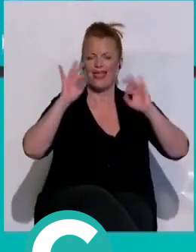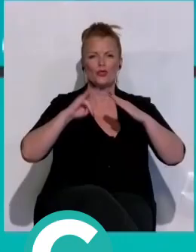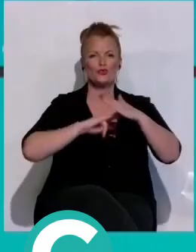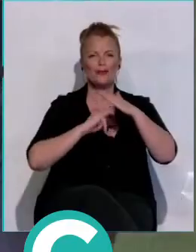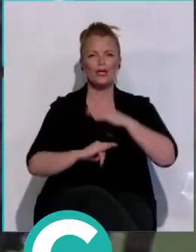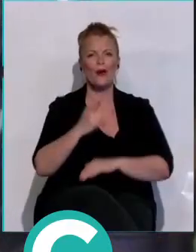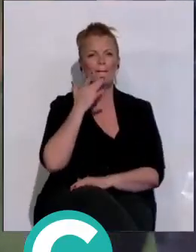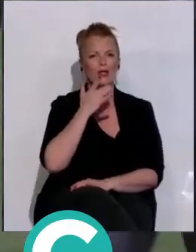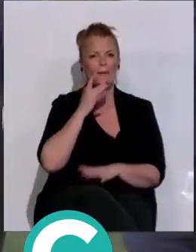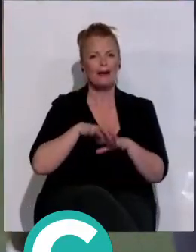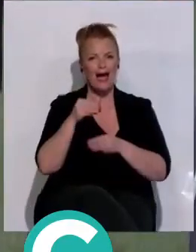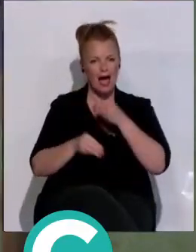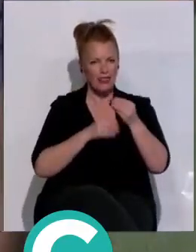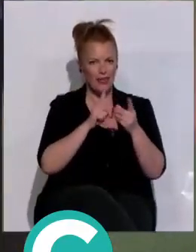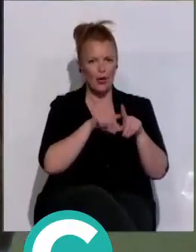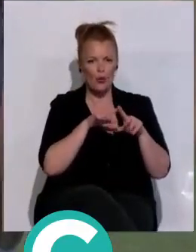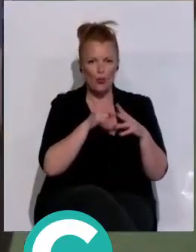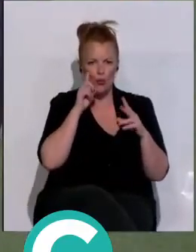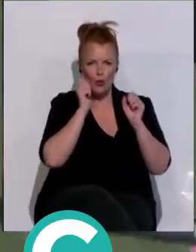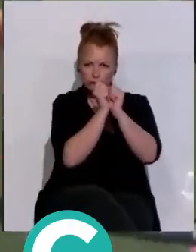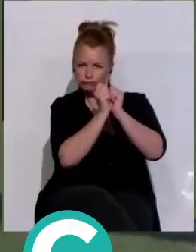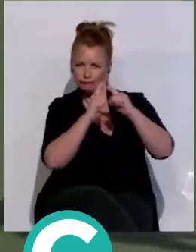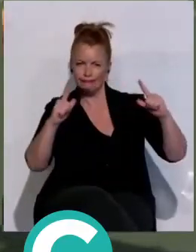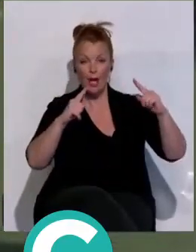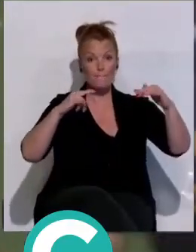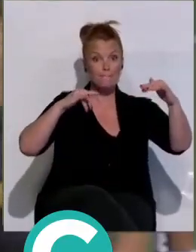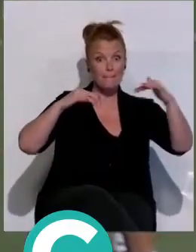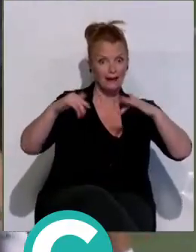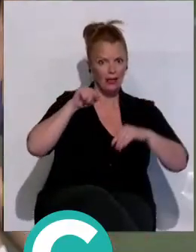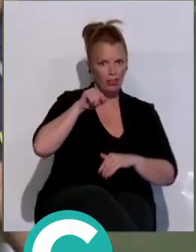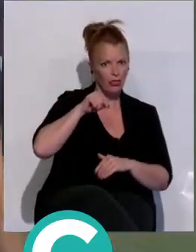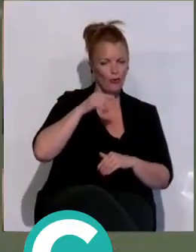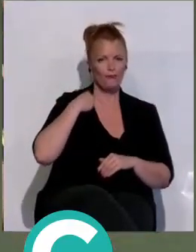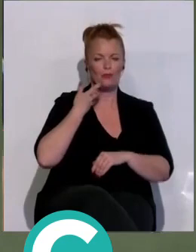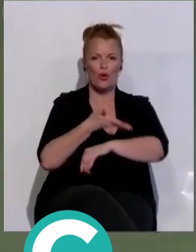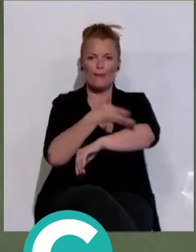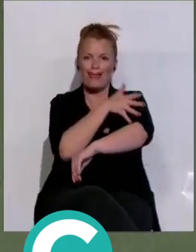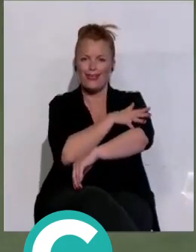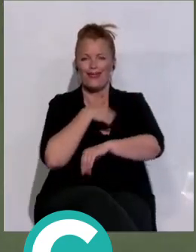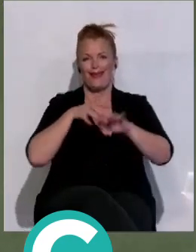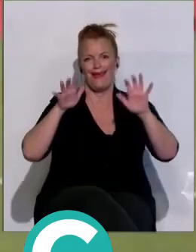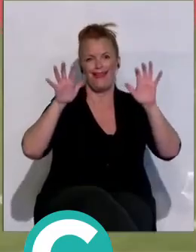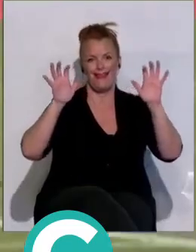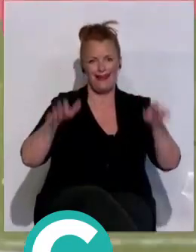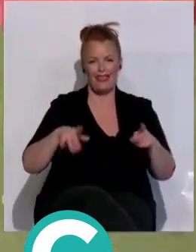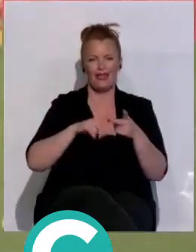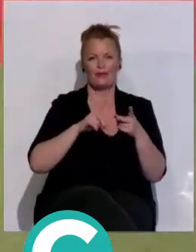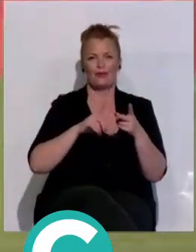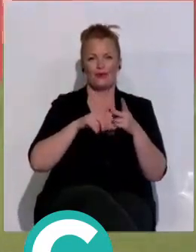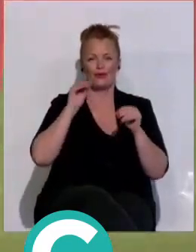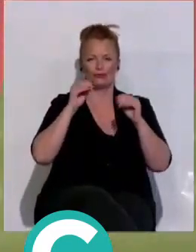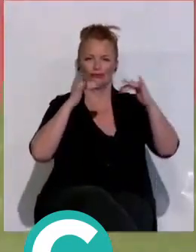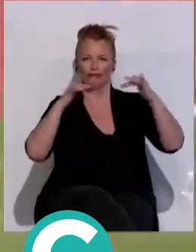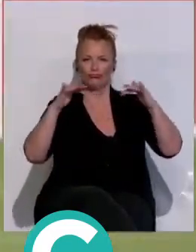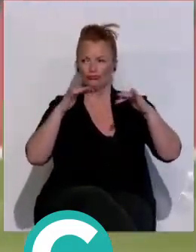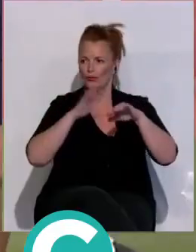para realizar un seguimiento en directo del partido que enfrenta al Mallorca y al Cádiz Club de Fútbol en Sogmox. Será